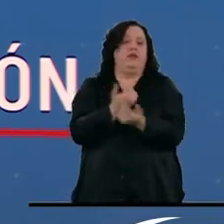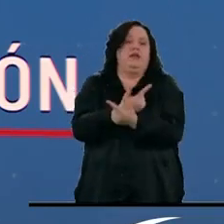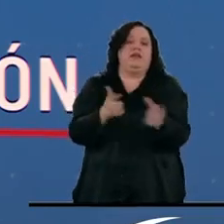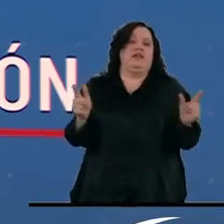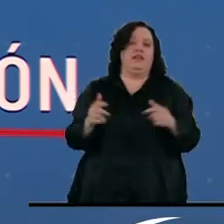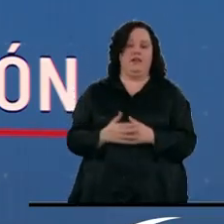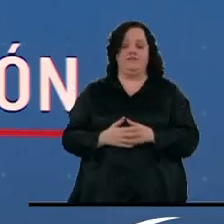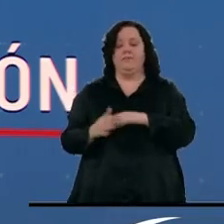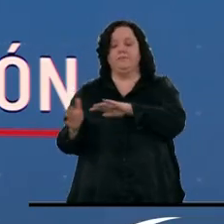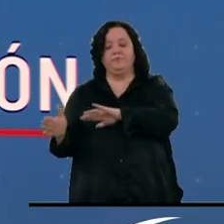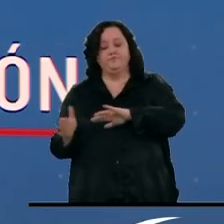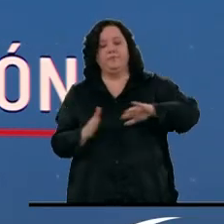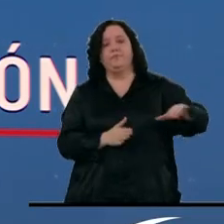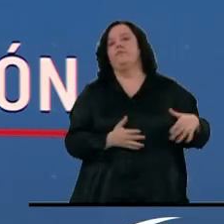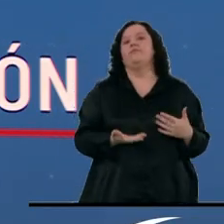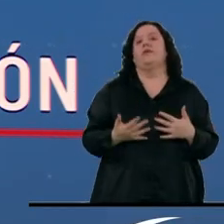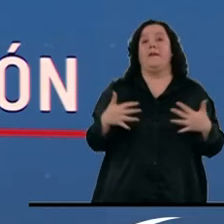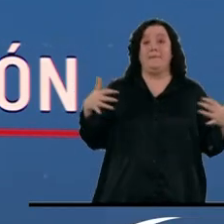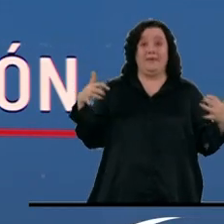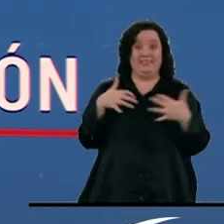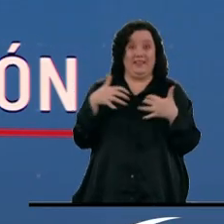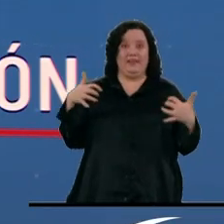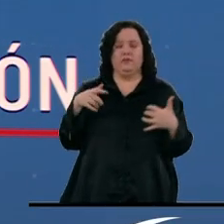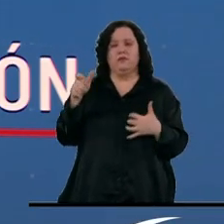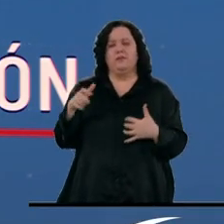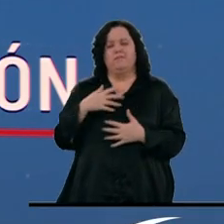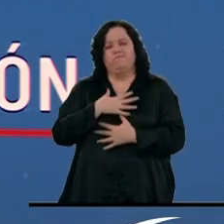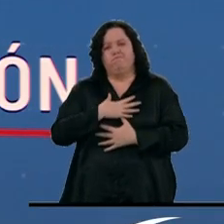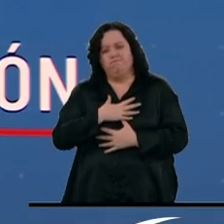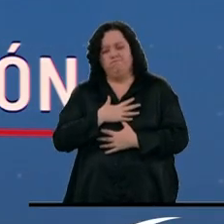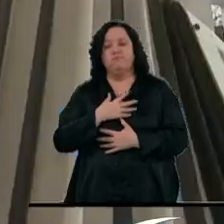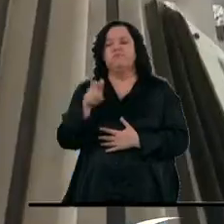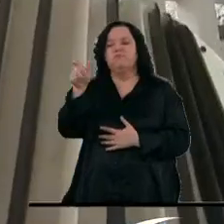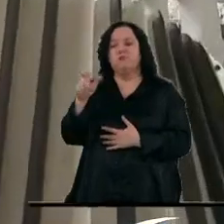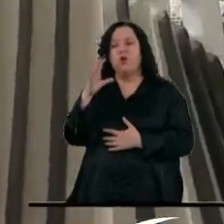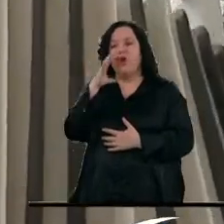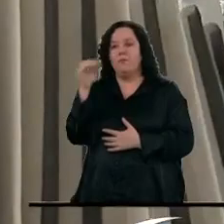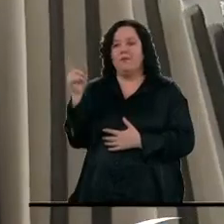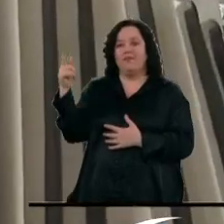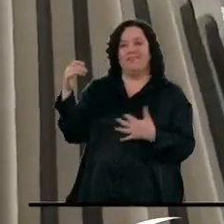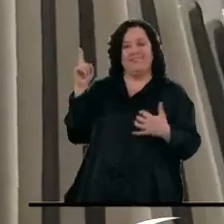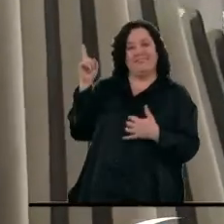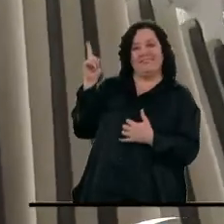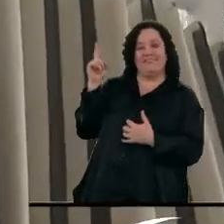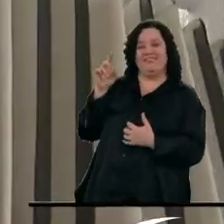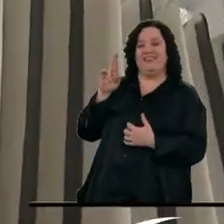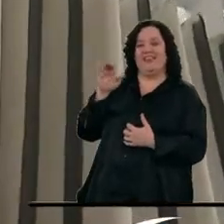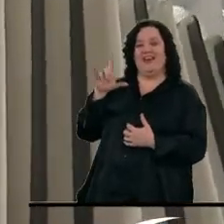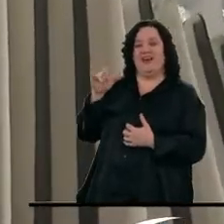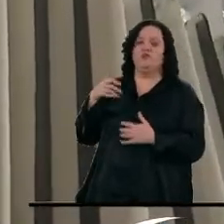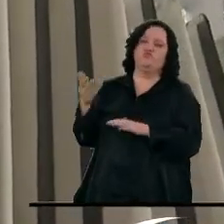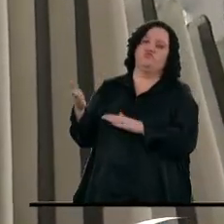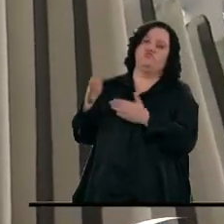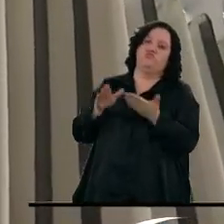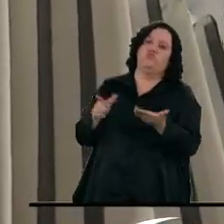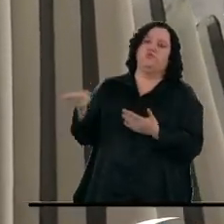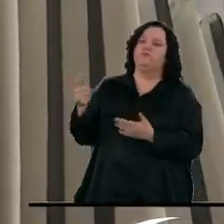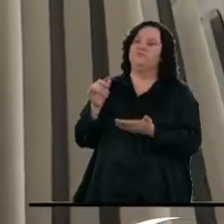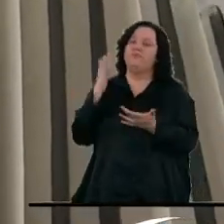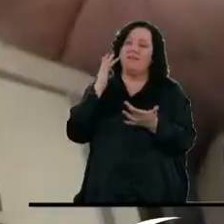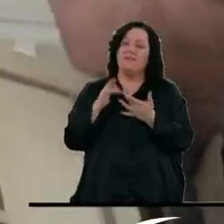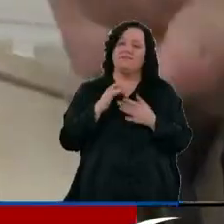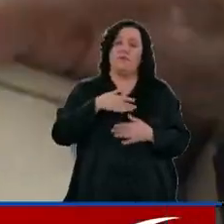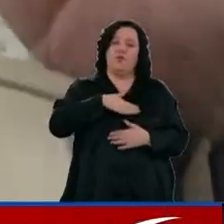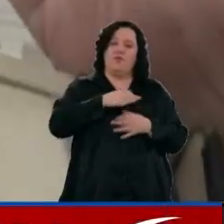Y hay luto en el vallenato, murió el acordeonero Rafael Ricardo. El músico y cantante nacido en San Juan de Nepomuceno